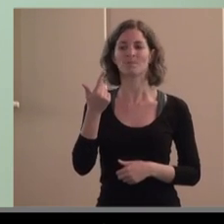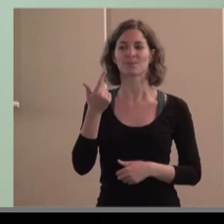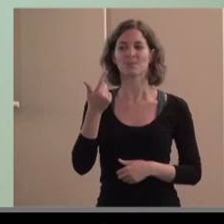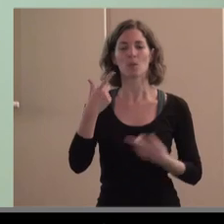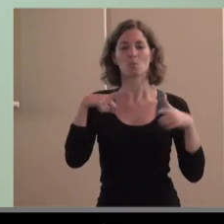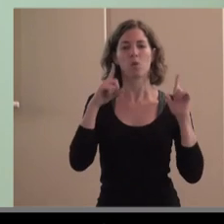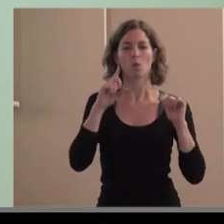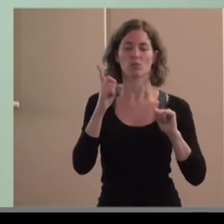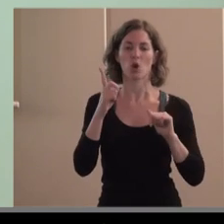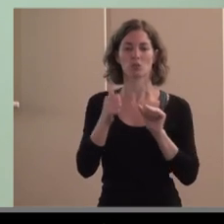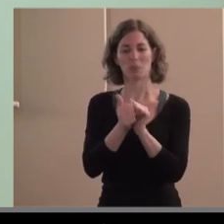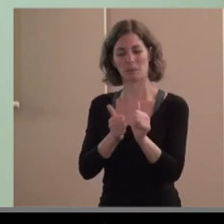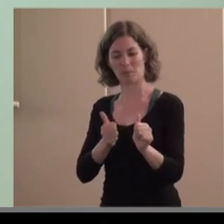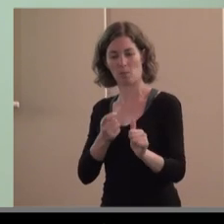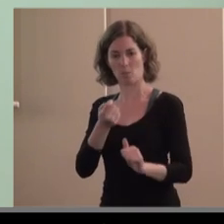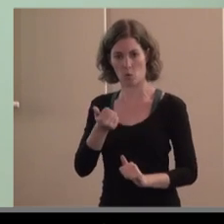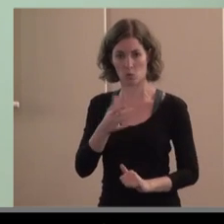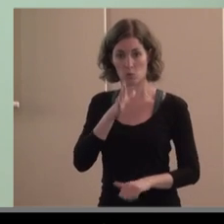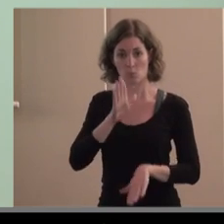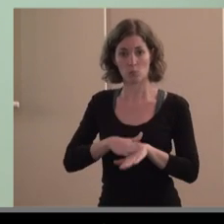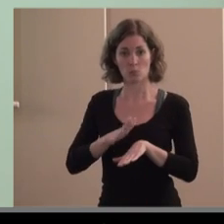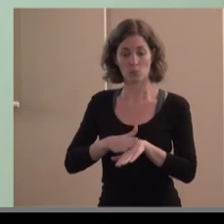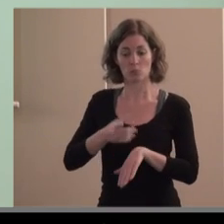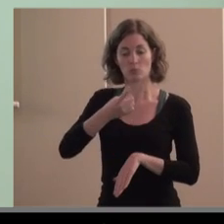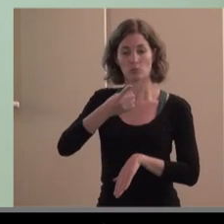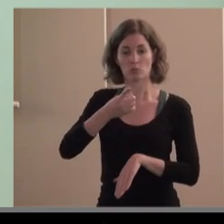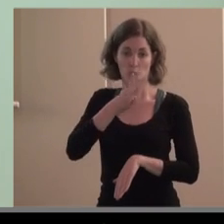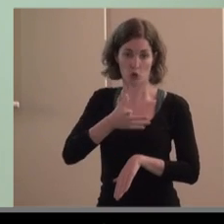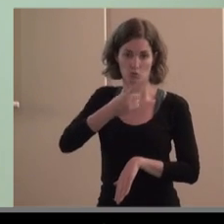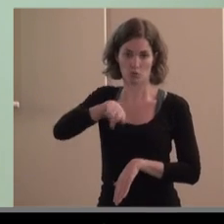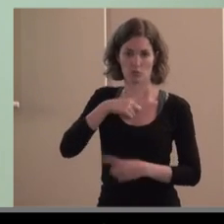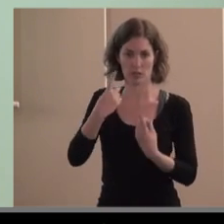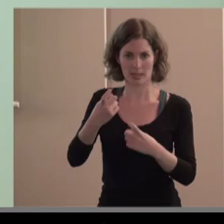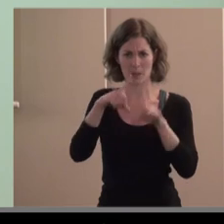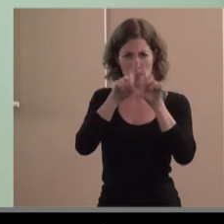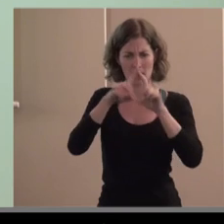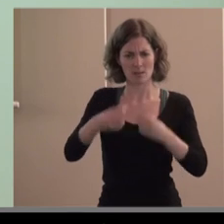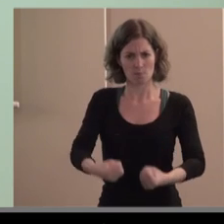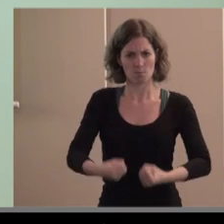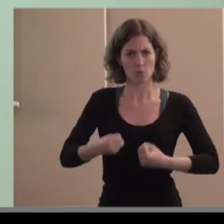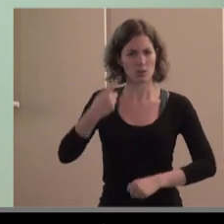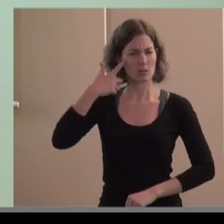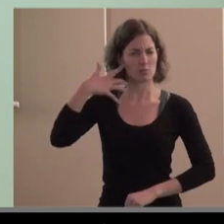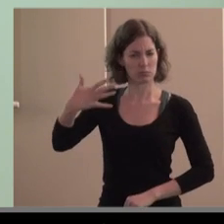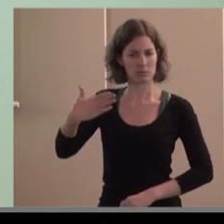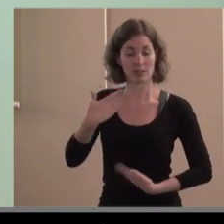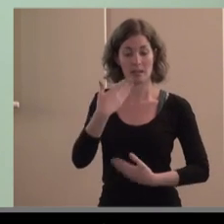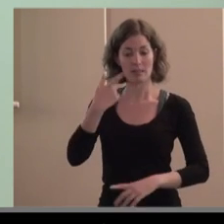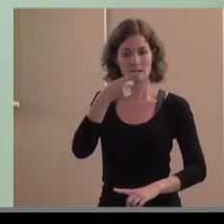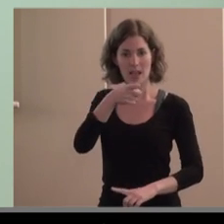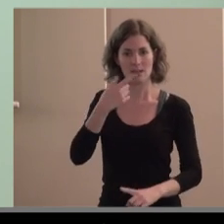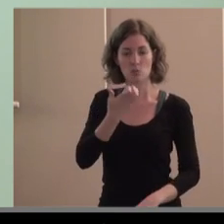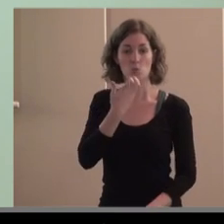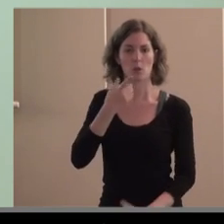primeros niveles y necesitamos de prácticas y de empresas potentes que con su ejemplo abandonen de alguna manera